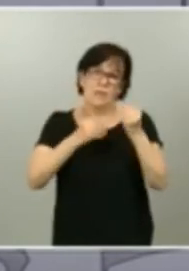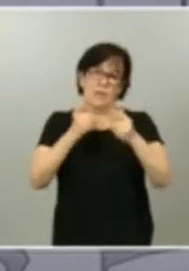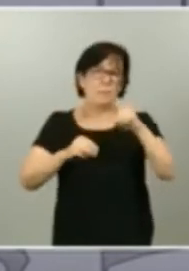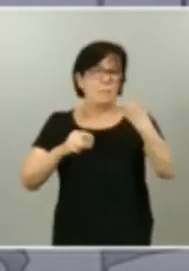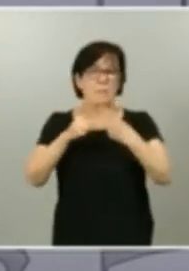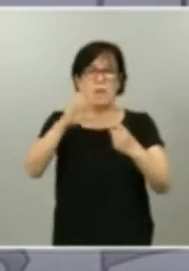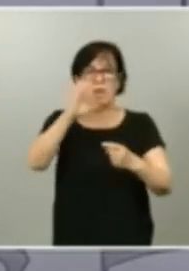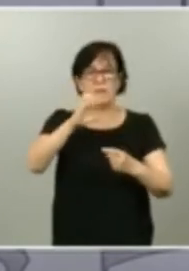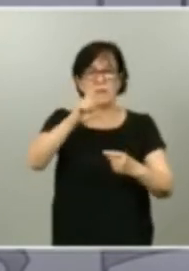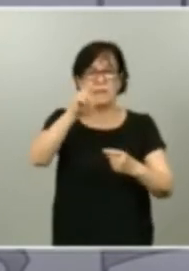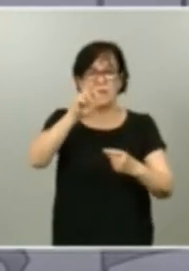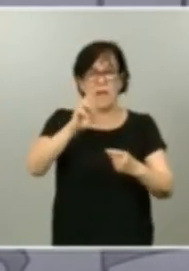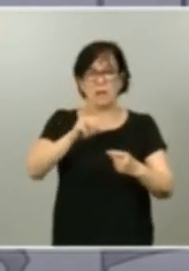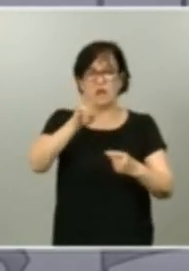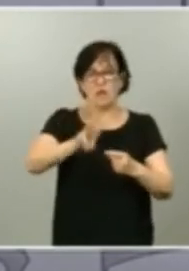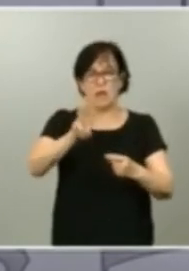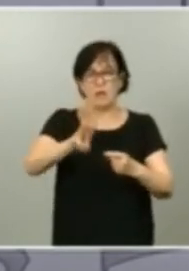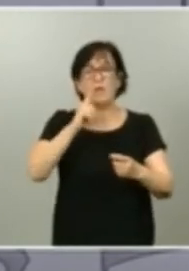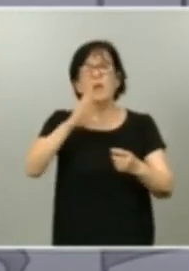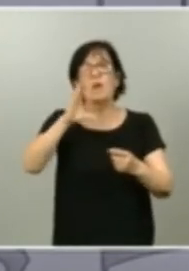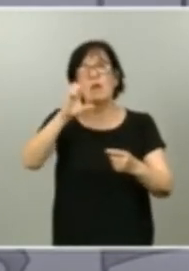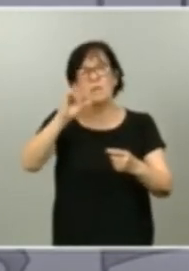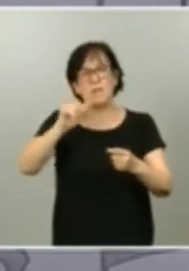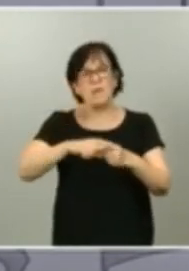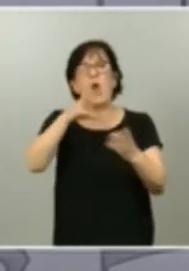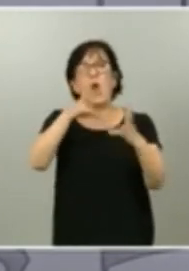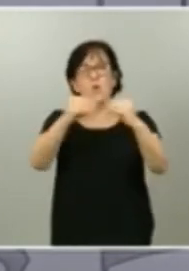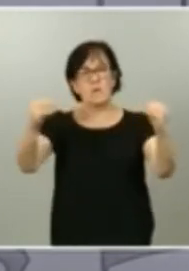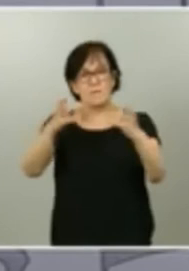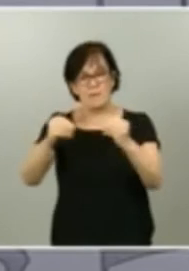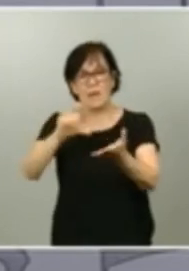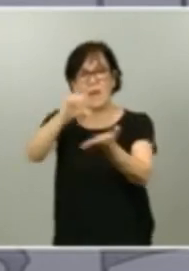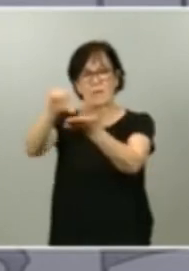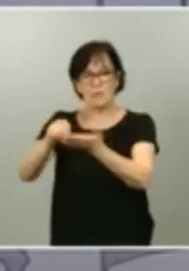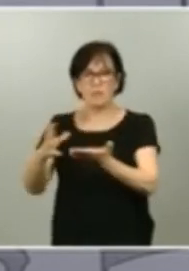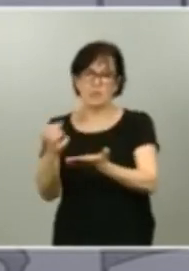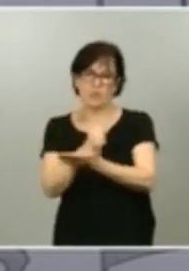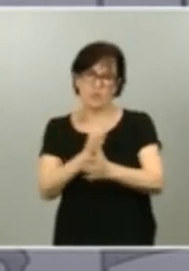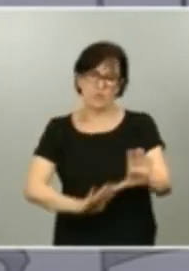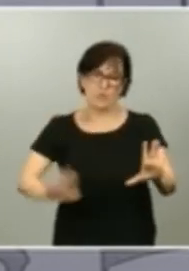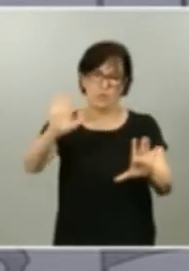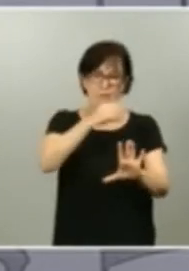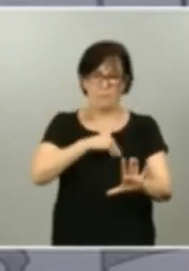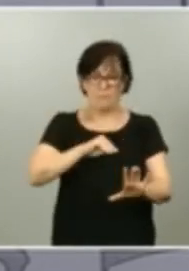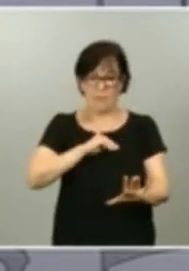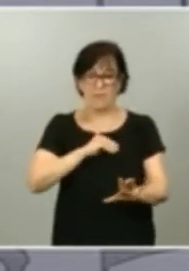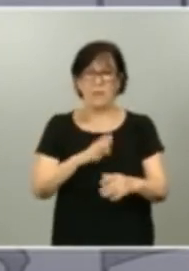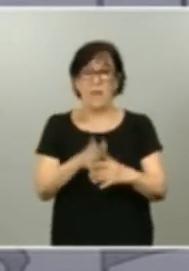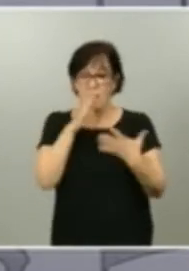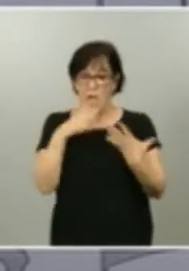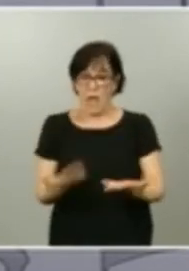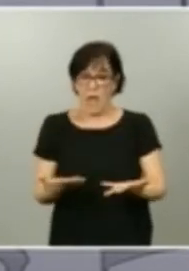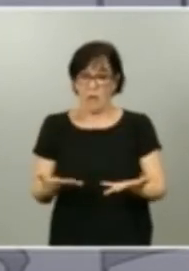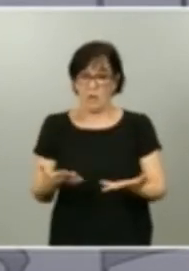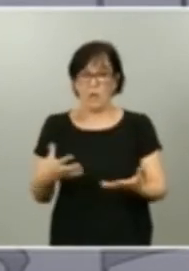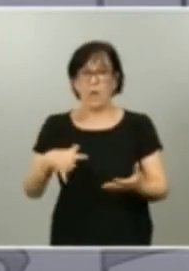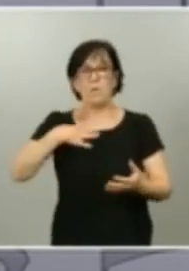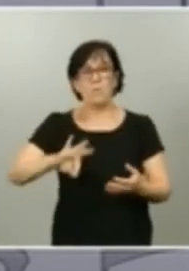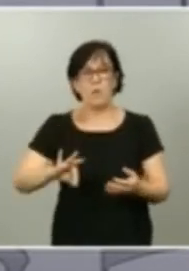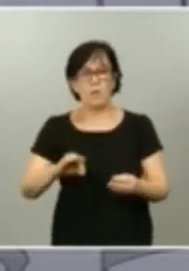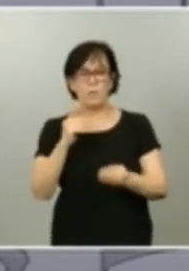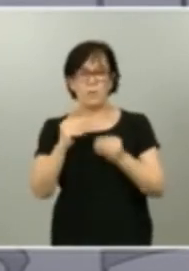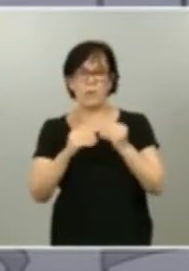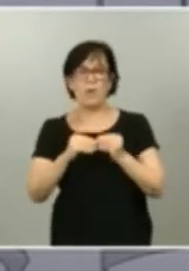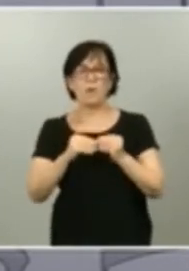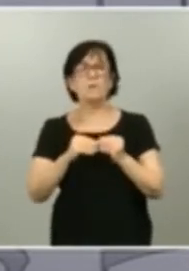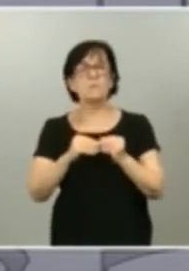universidades y centros en todo nuestro país ya desde ahora podemos extraer algunas lecciones